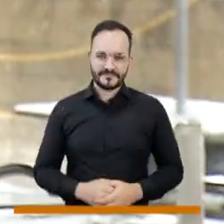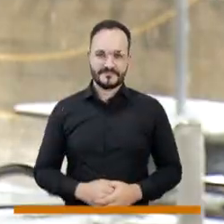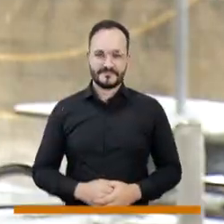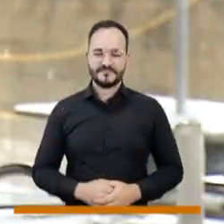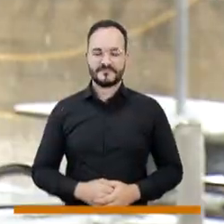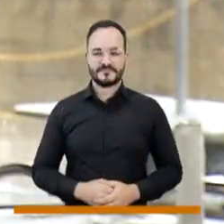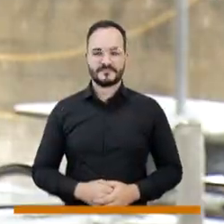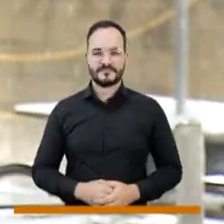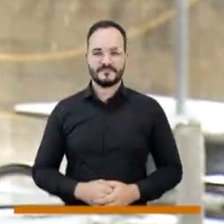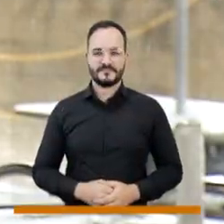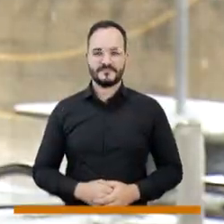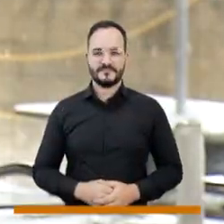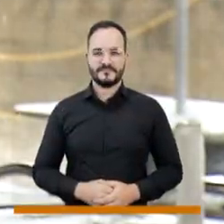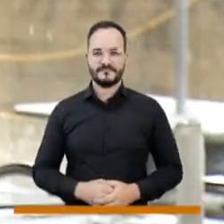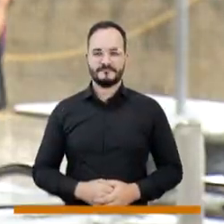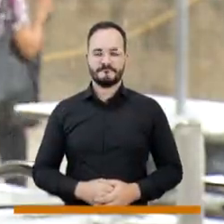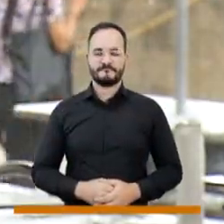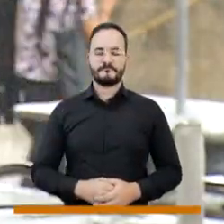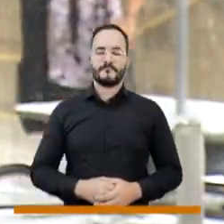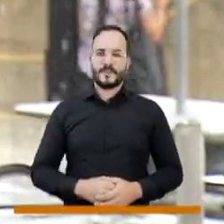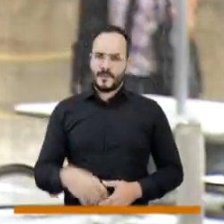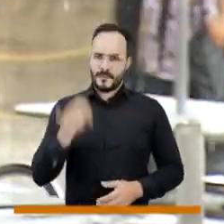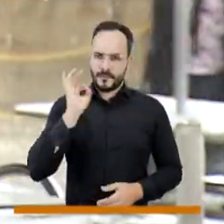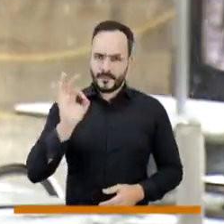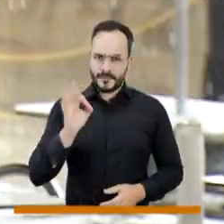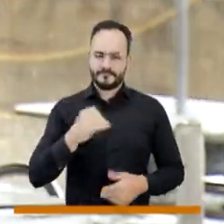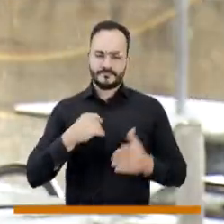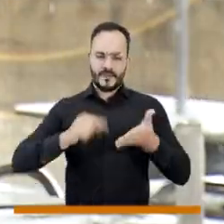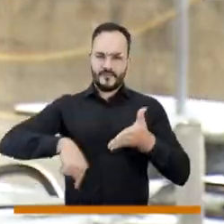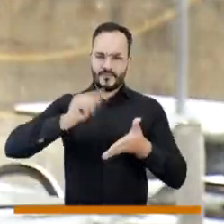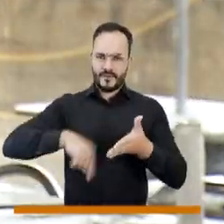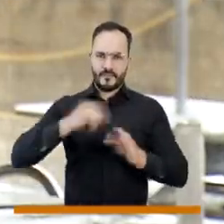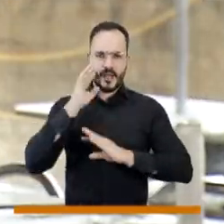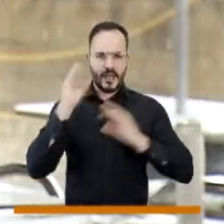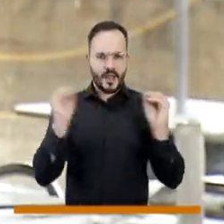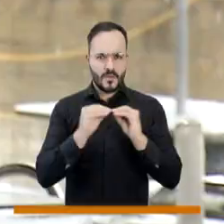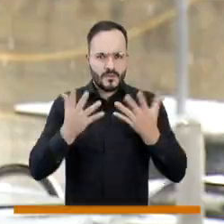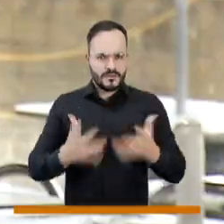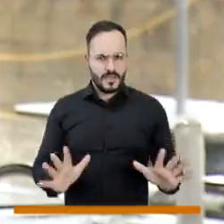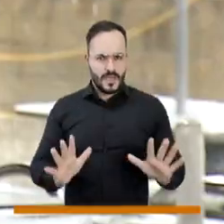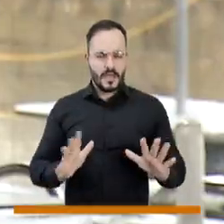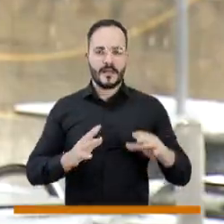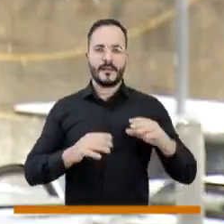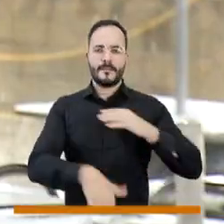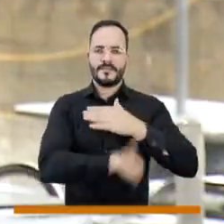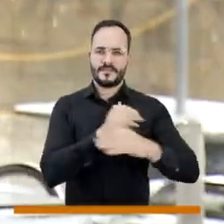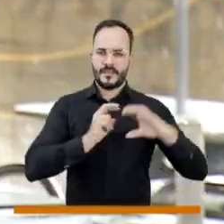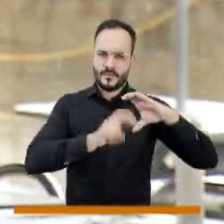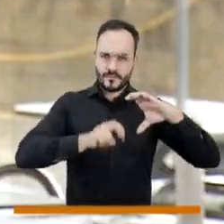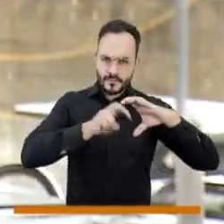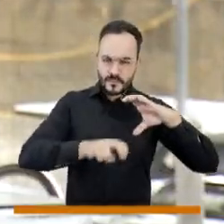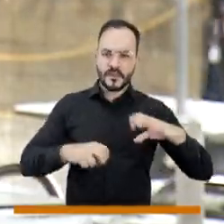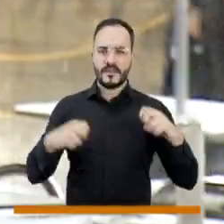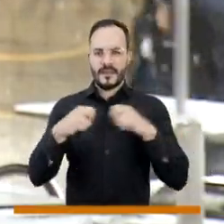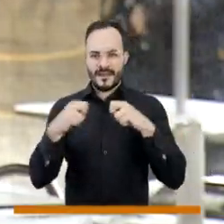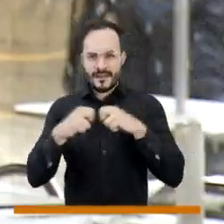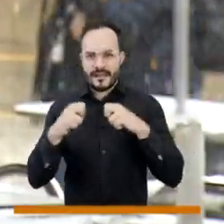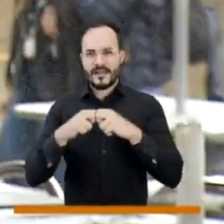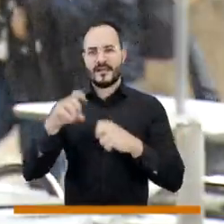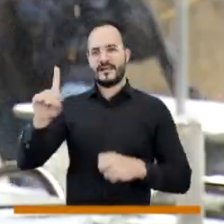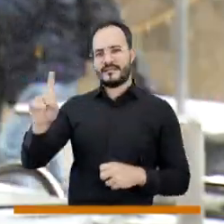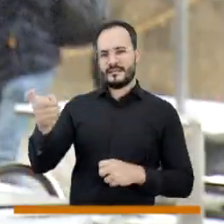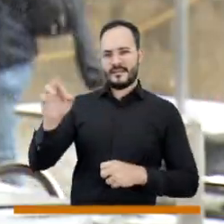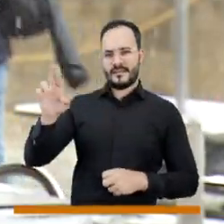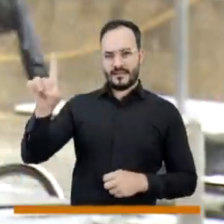gracias. Bueno, hay un acuerdo firmado entre el Ministerio de Minas, Energía y la CREC,